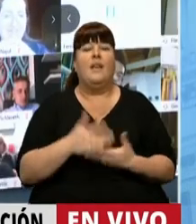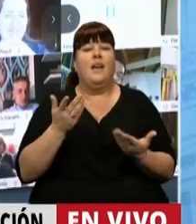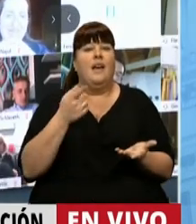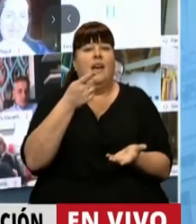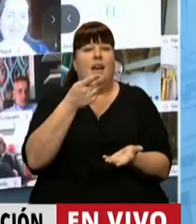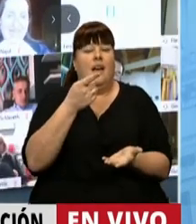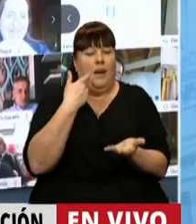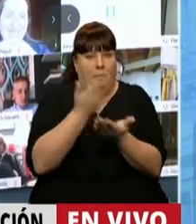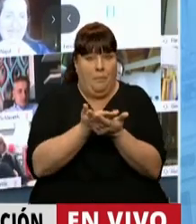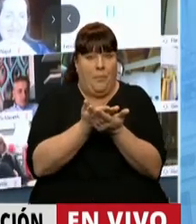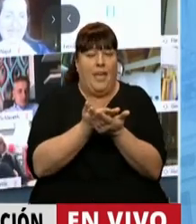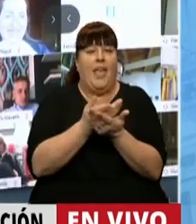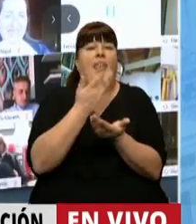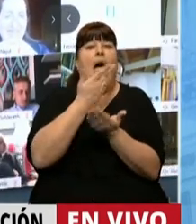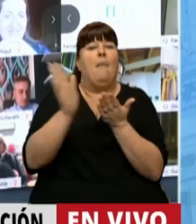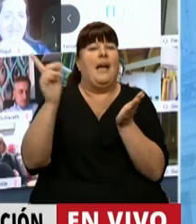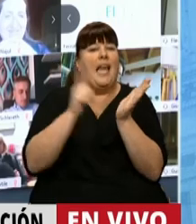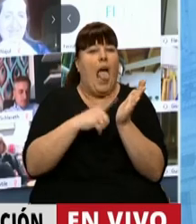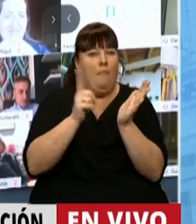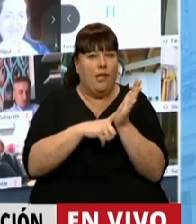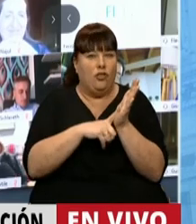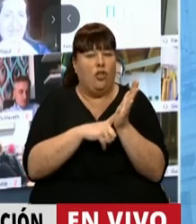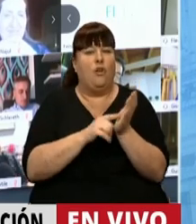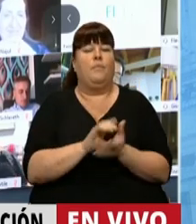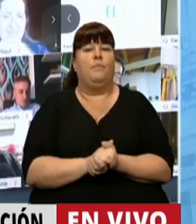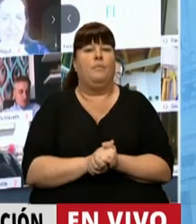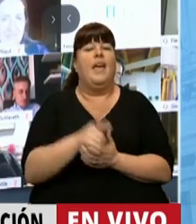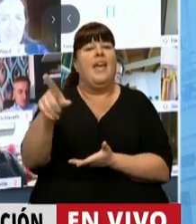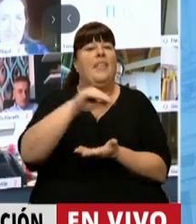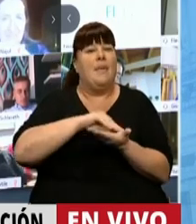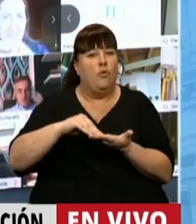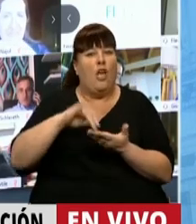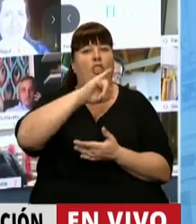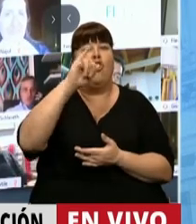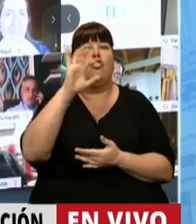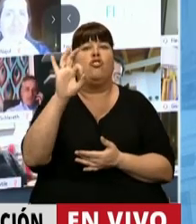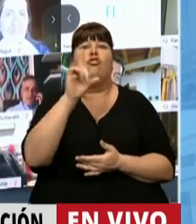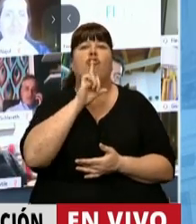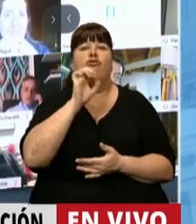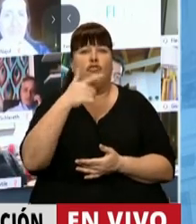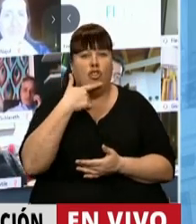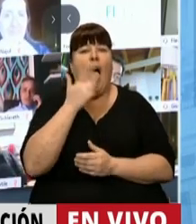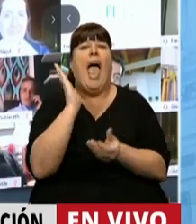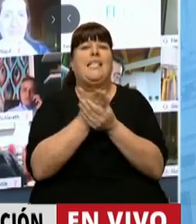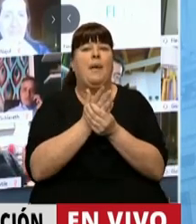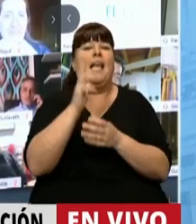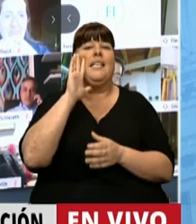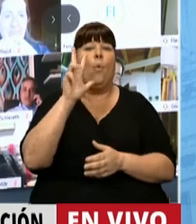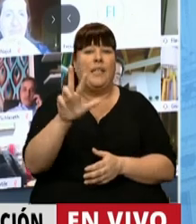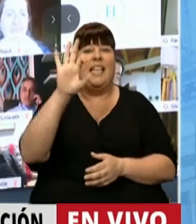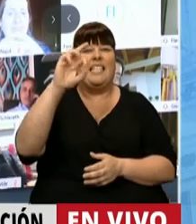En consideración la solicitud de apartamento del reglamento del diputado Sotos en el expediente